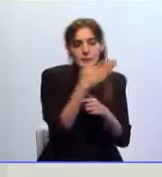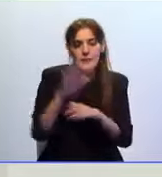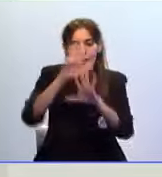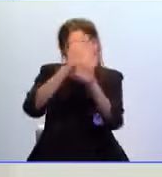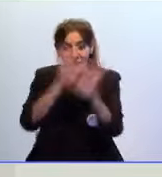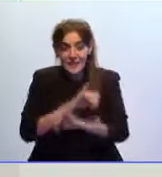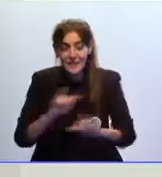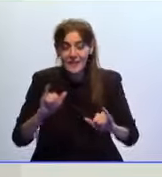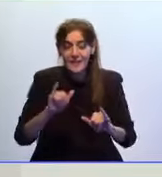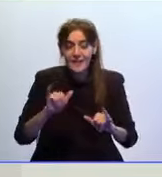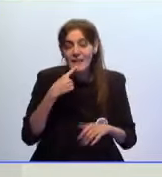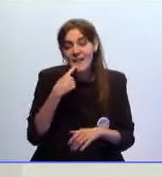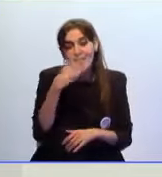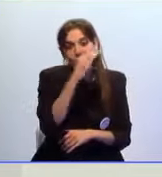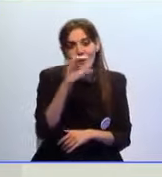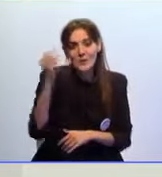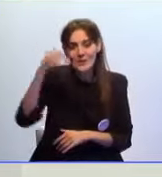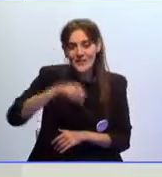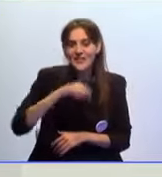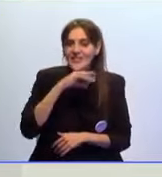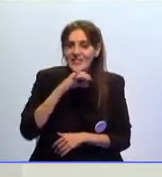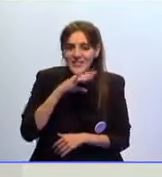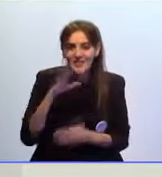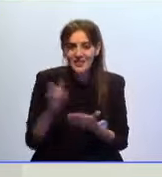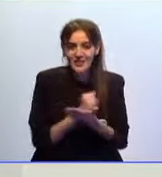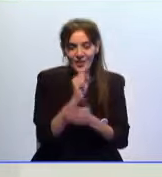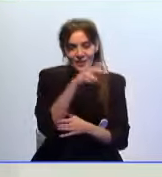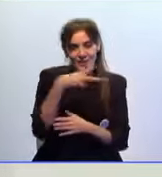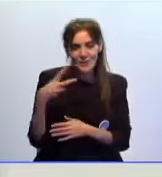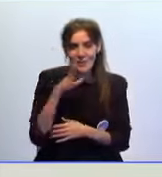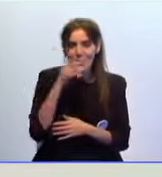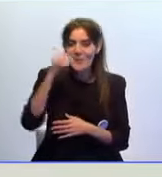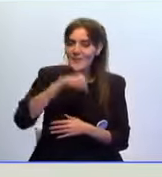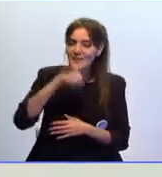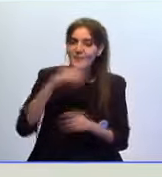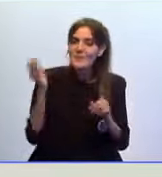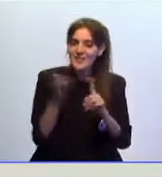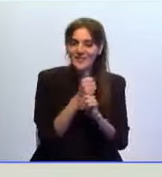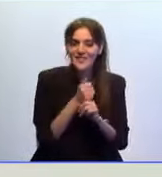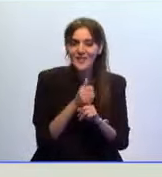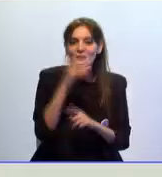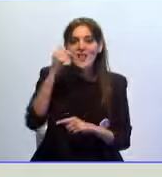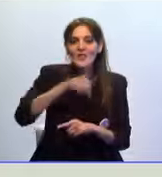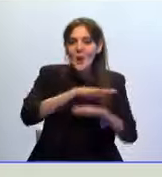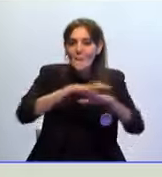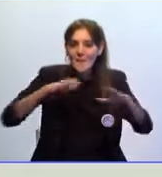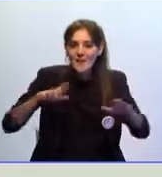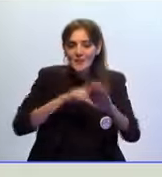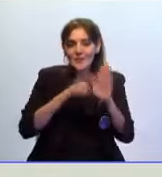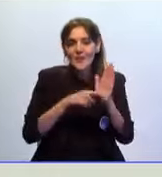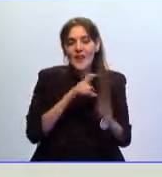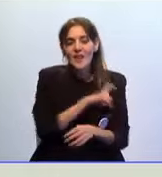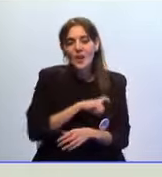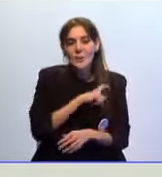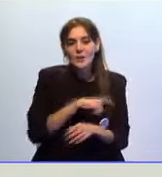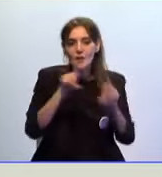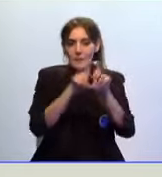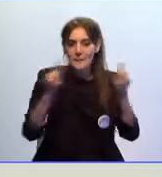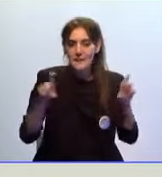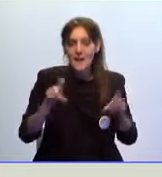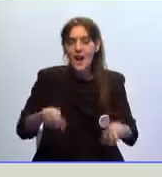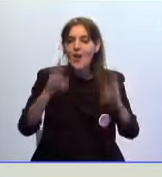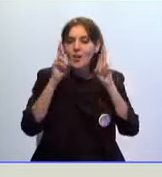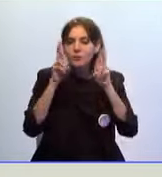y evidentemente de comisiones obreras estamos muy contentos con el resultado que hemos tenido tenemos la mayoría en el comité de empresa y